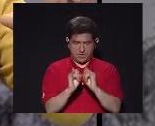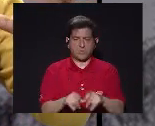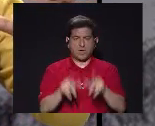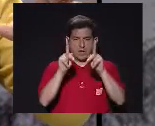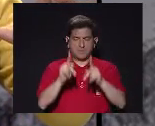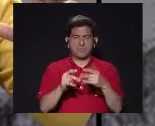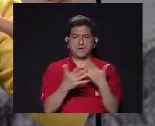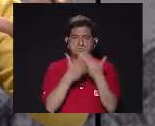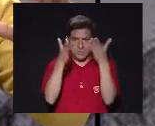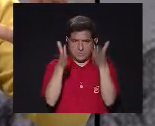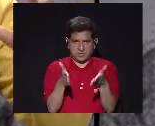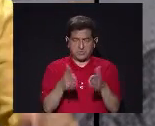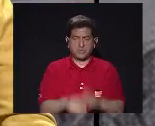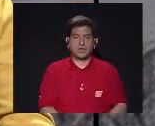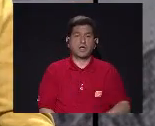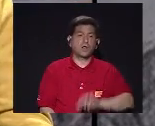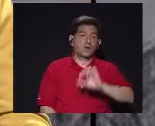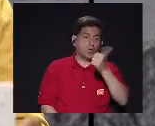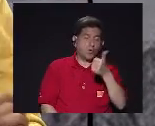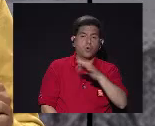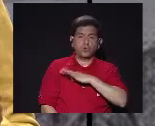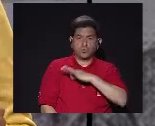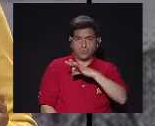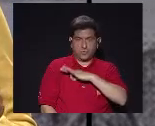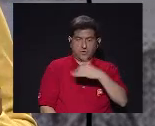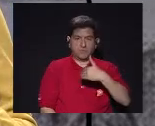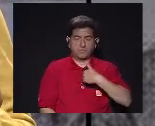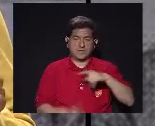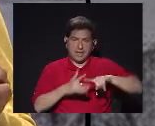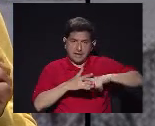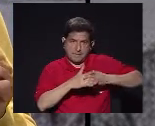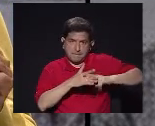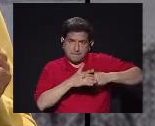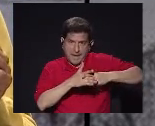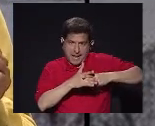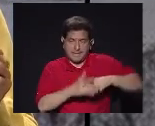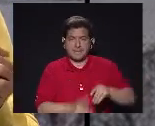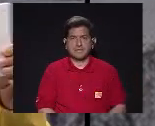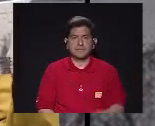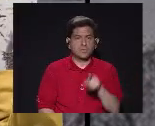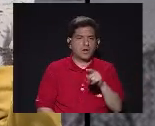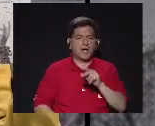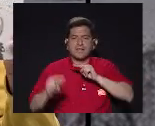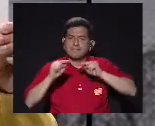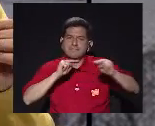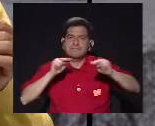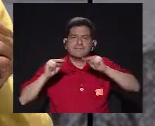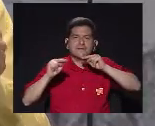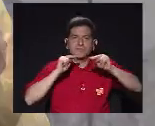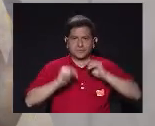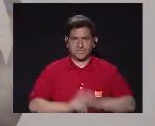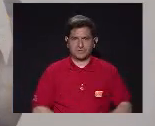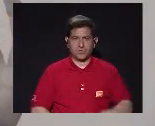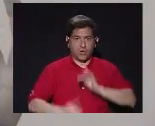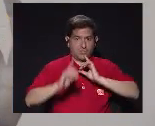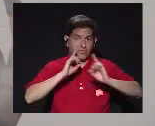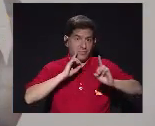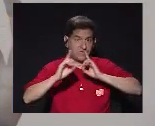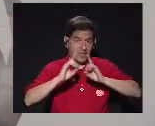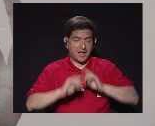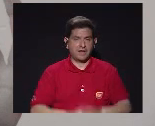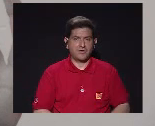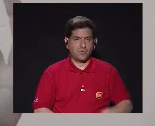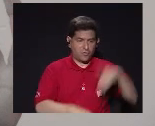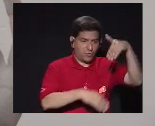De la persona Que está privada De libertad Y después los beneficios Que puede traer Un mecanismo De digamos De mediación De